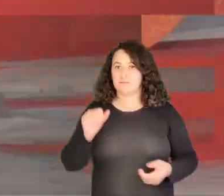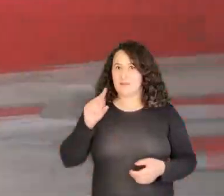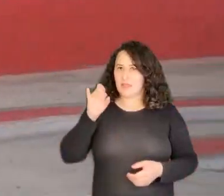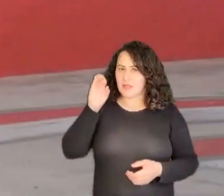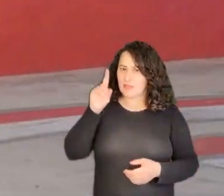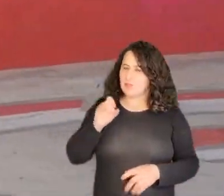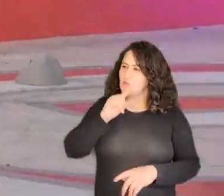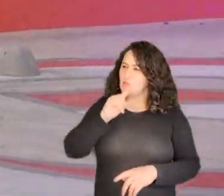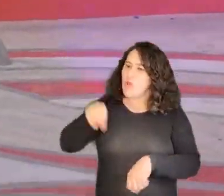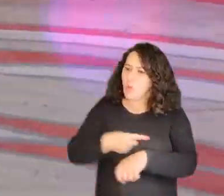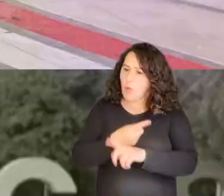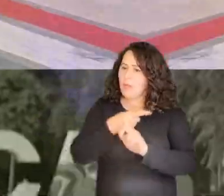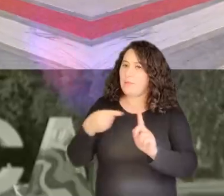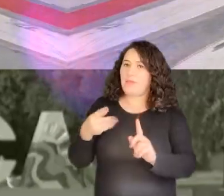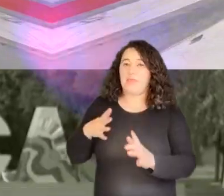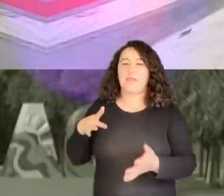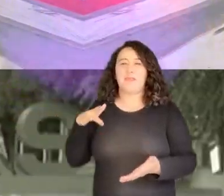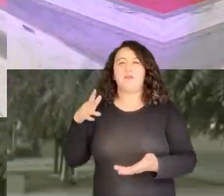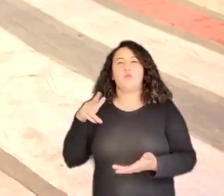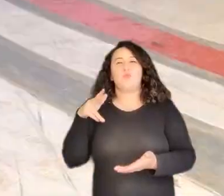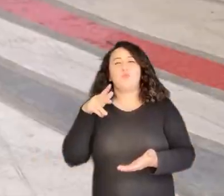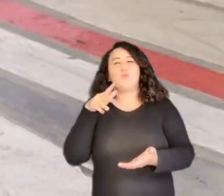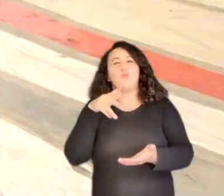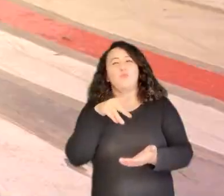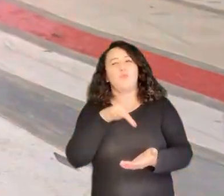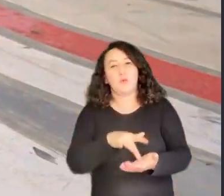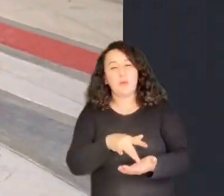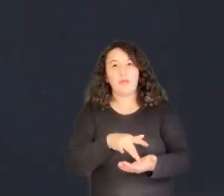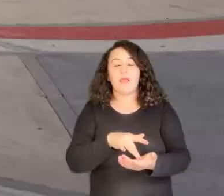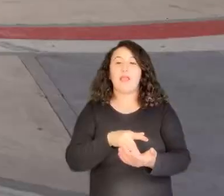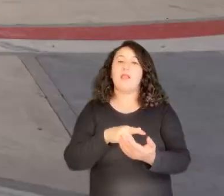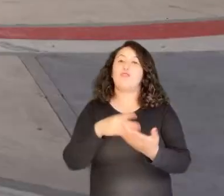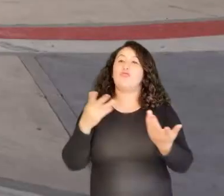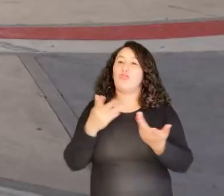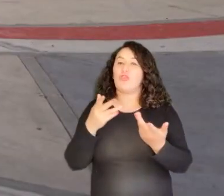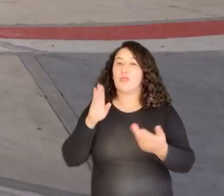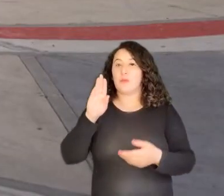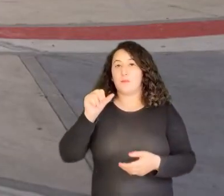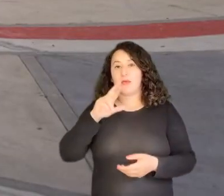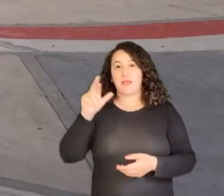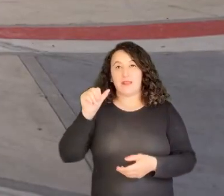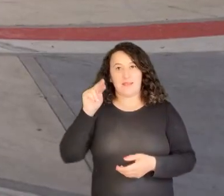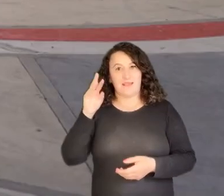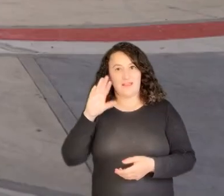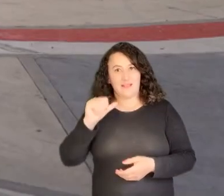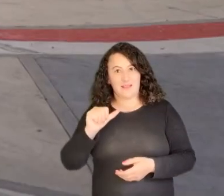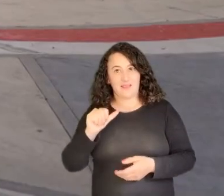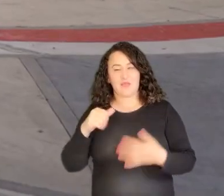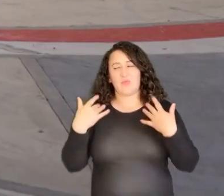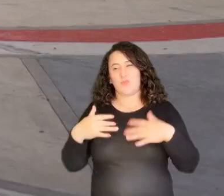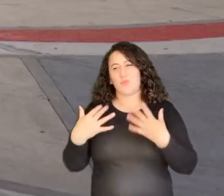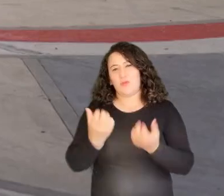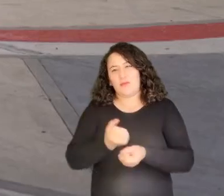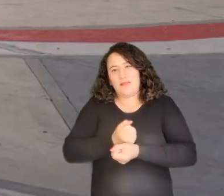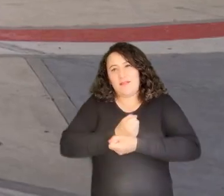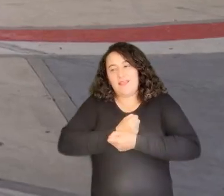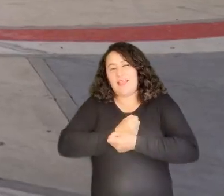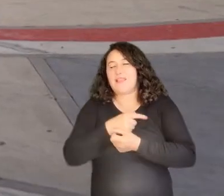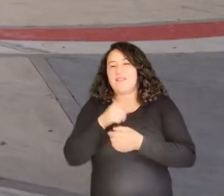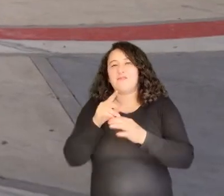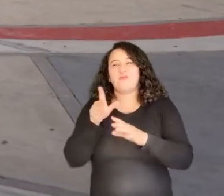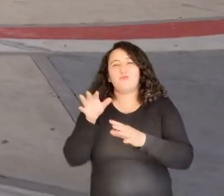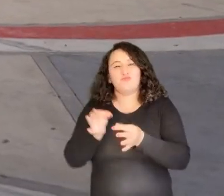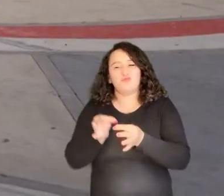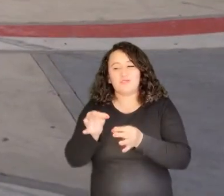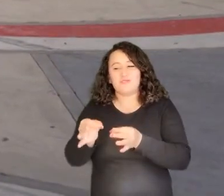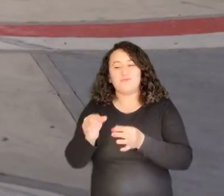Andrés, de hora y media de carretera llegamos de Río Hacha, Barranca. Sí, este es el municipio de nuestro querido y gran futbolista Luis